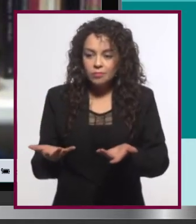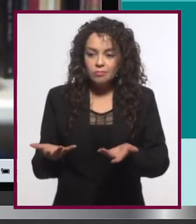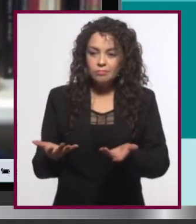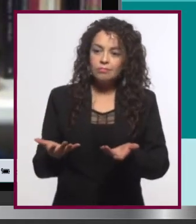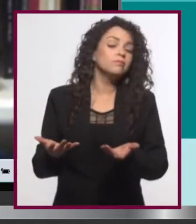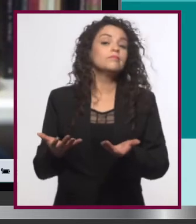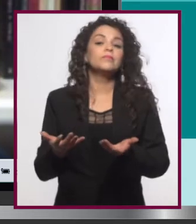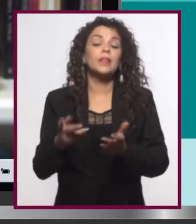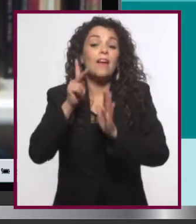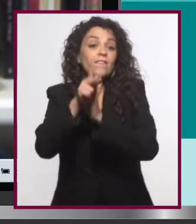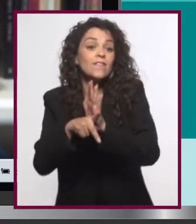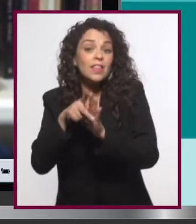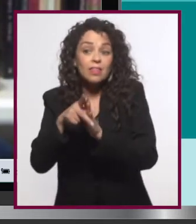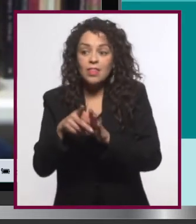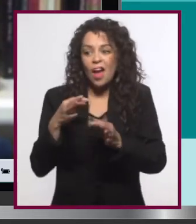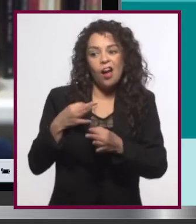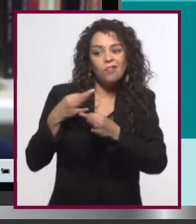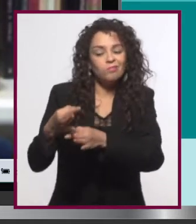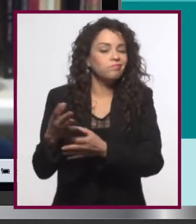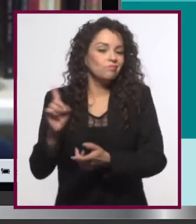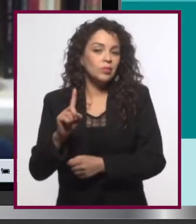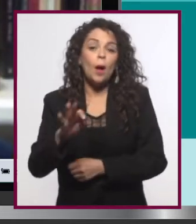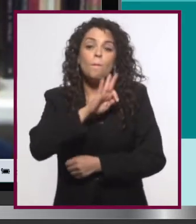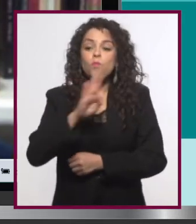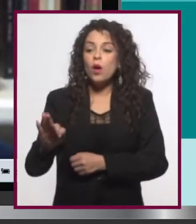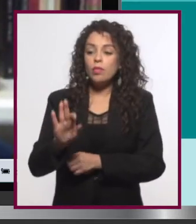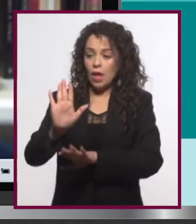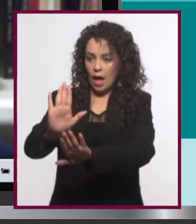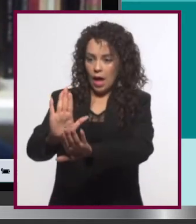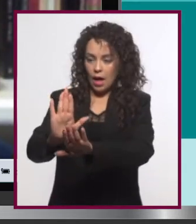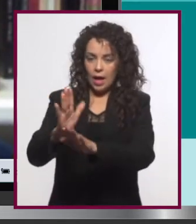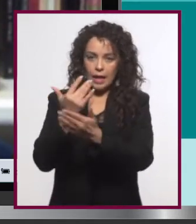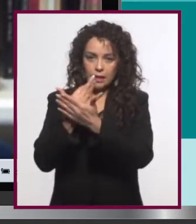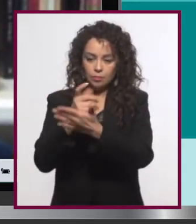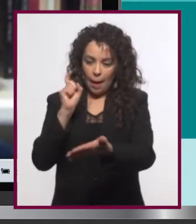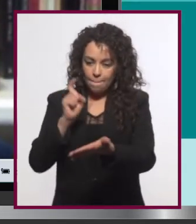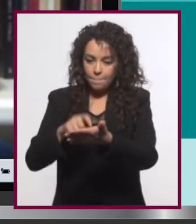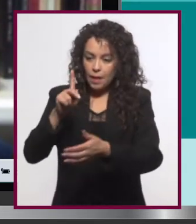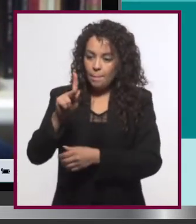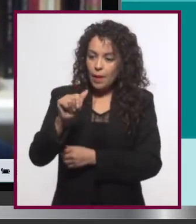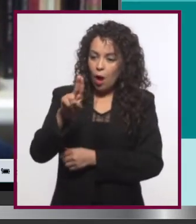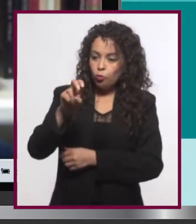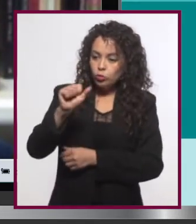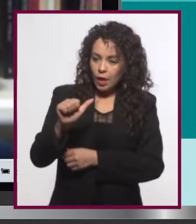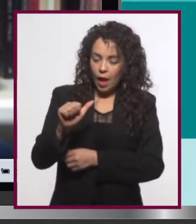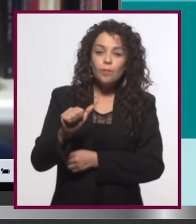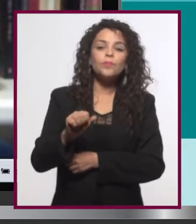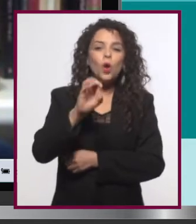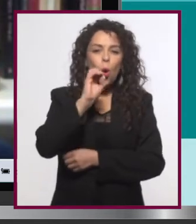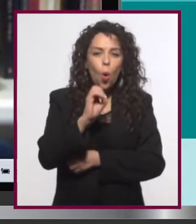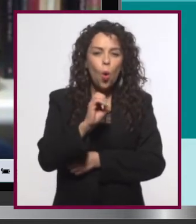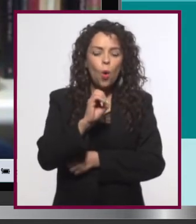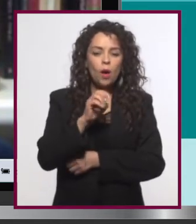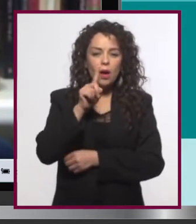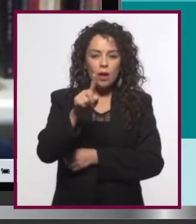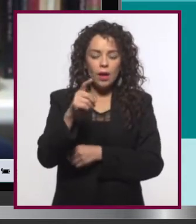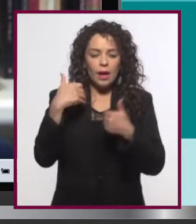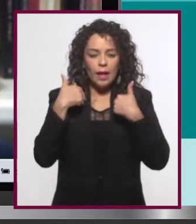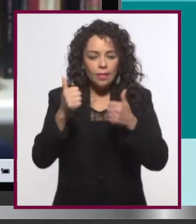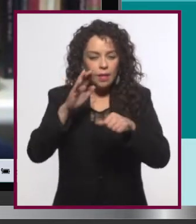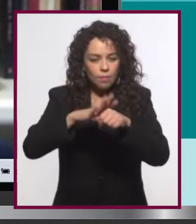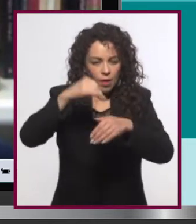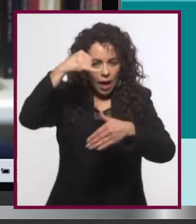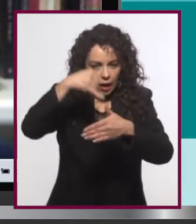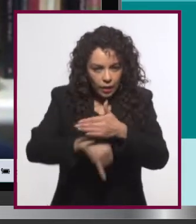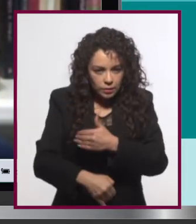el video. El video puedes ponerle pausa, puedes ampliar una imagen, puedes tratar de analizar los